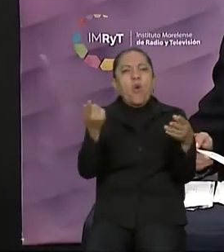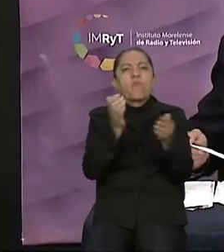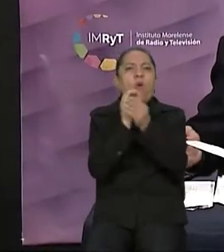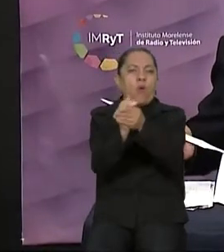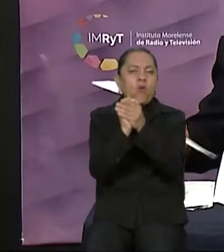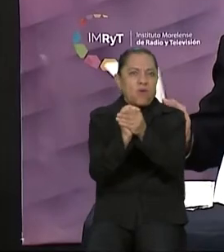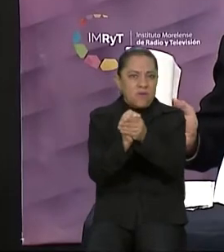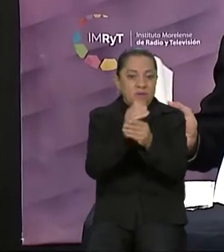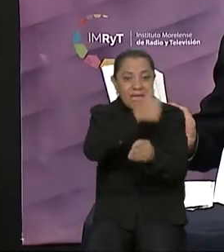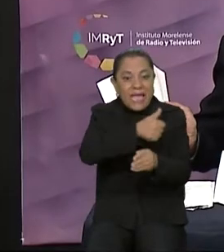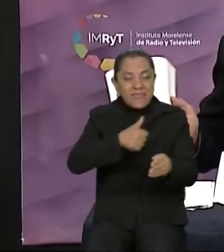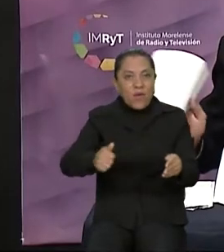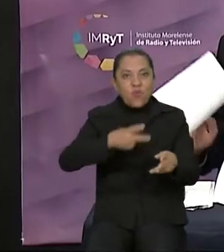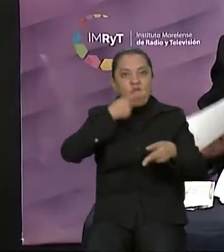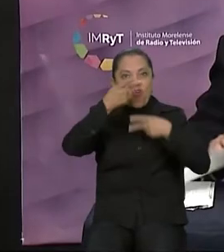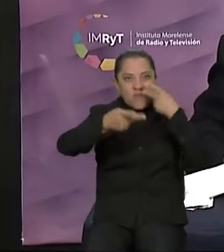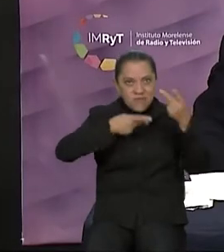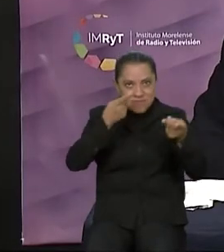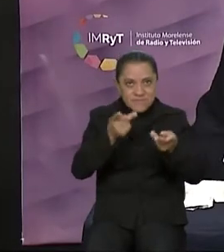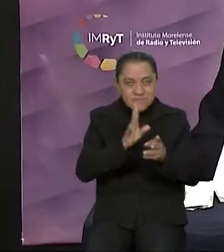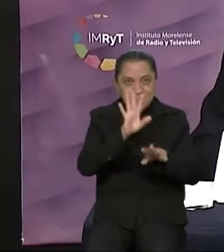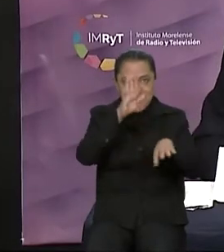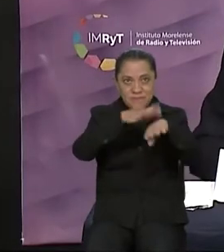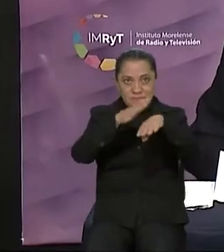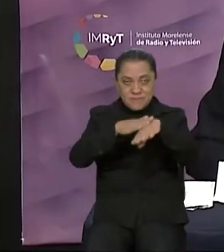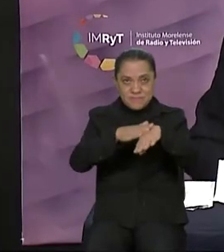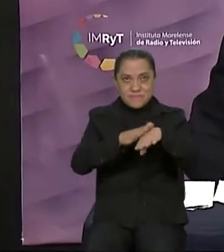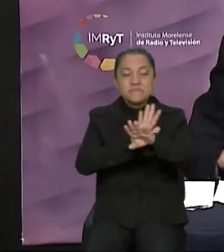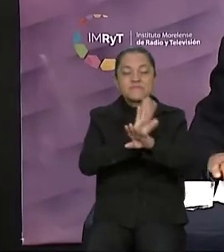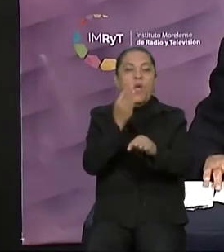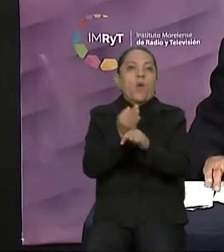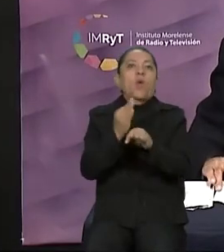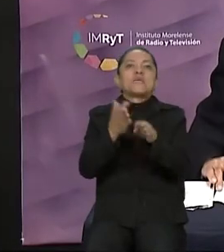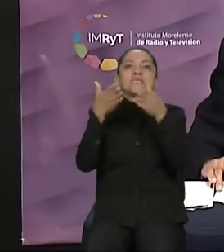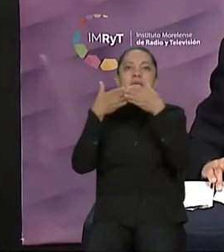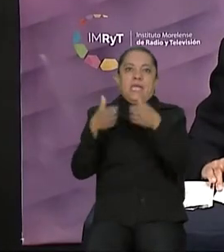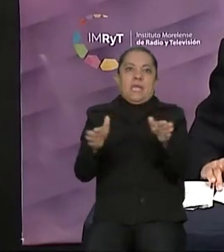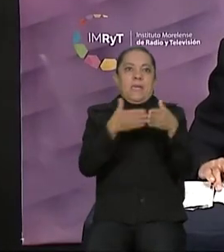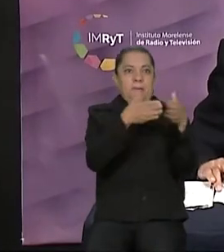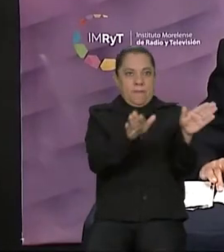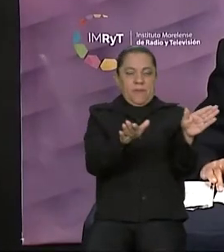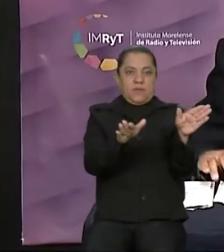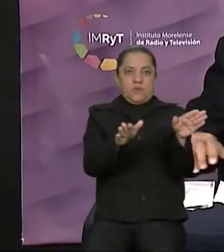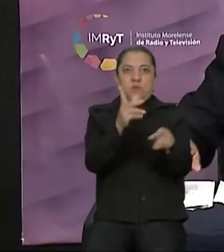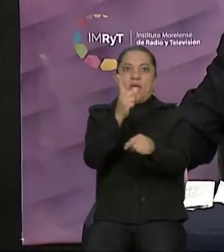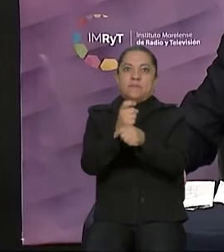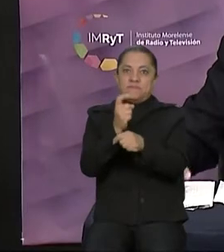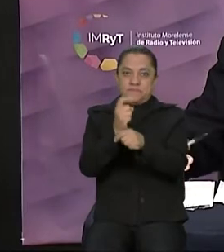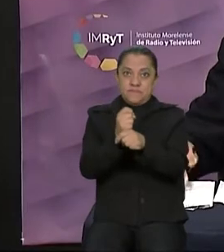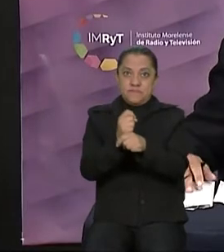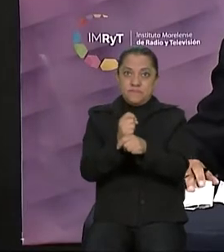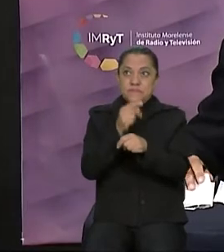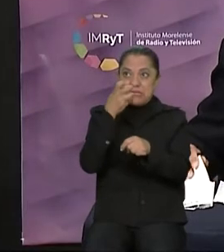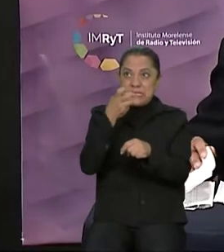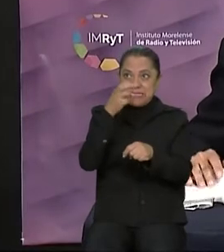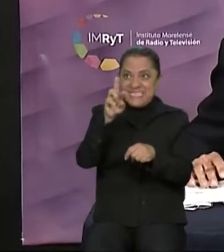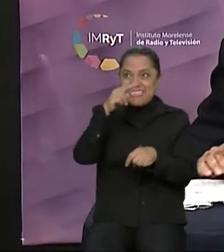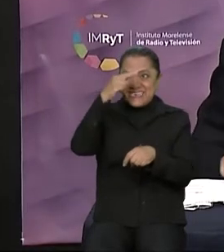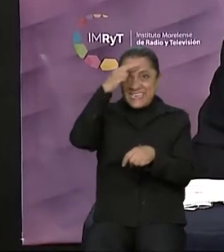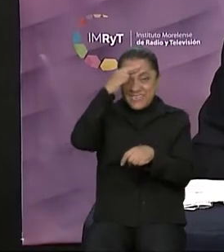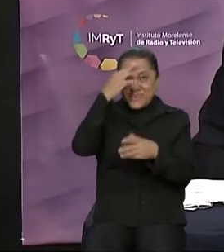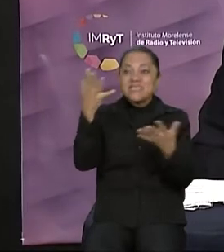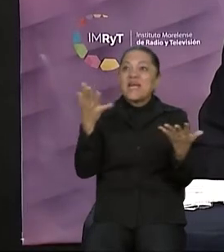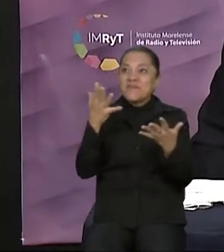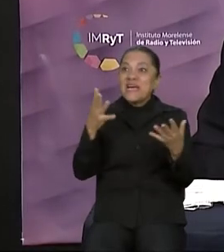primera ronda, es decir, la ronda de apertura. Así es, le recordamos que para esta ronda de apertura darán un mensaje inicial.